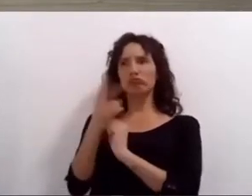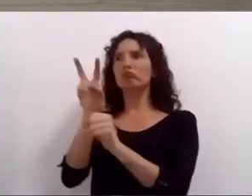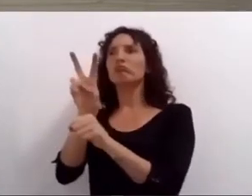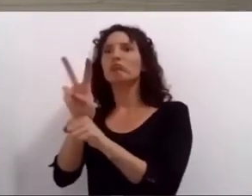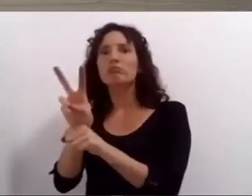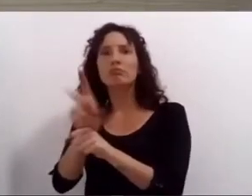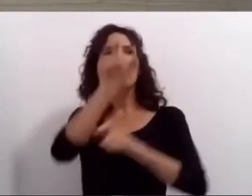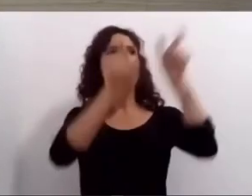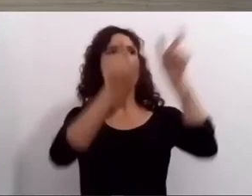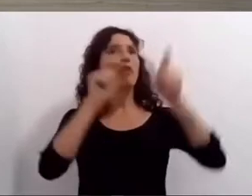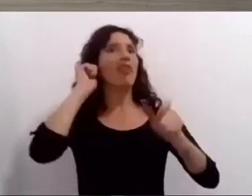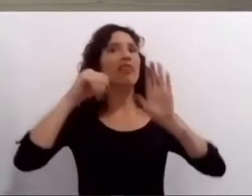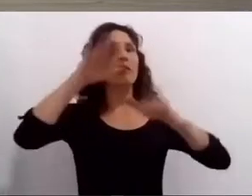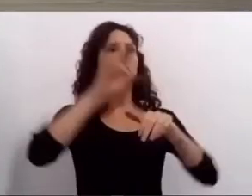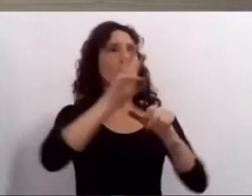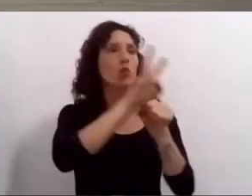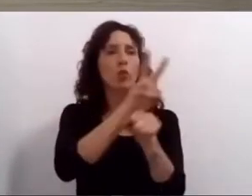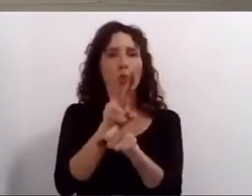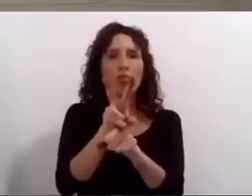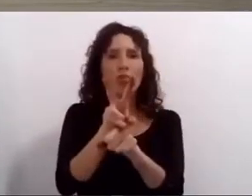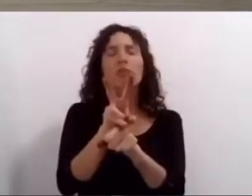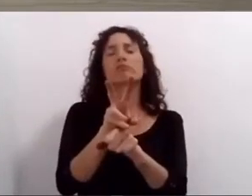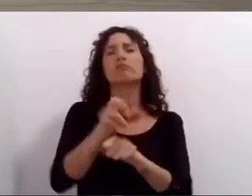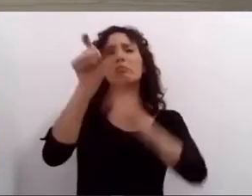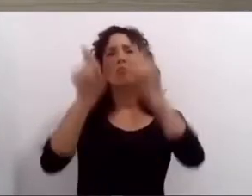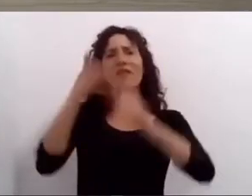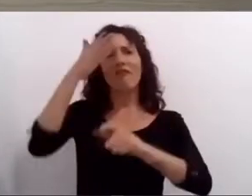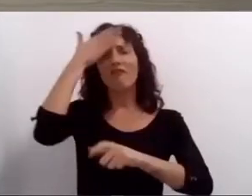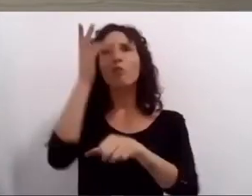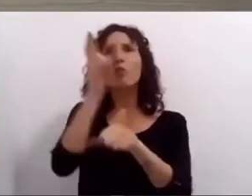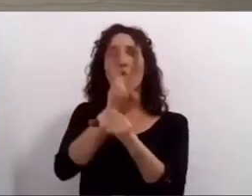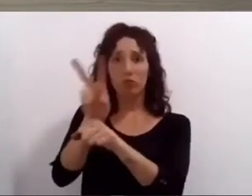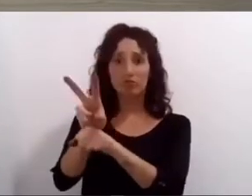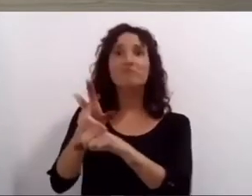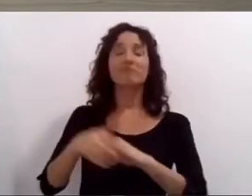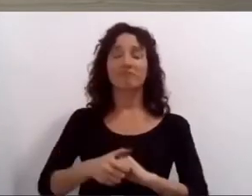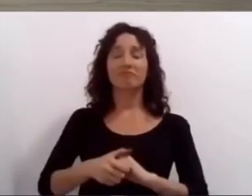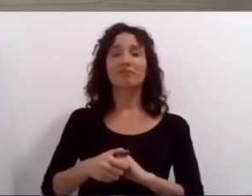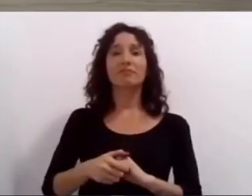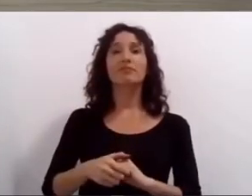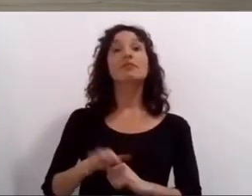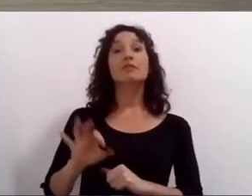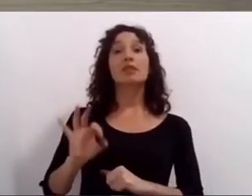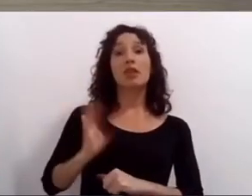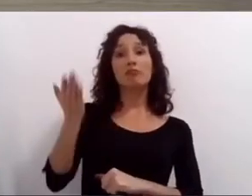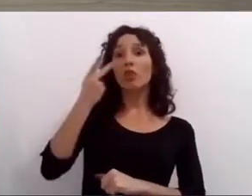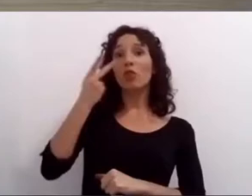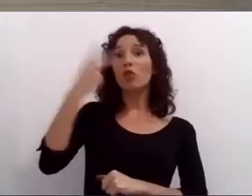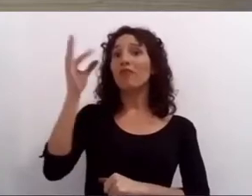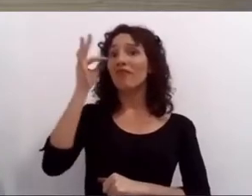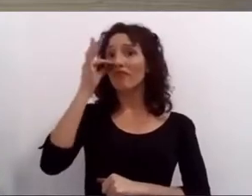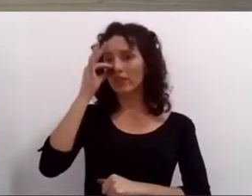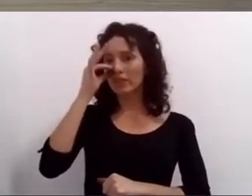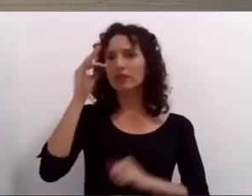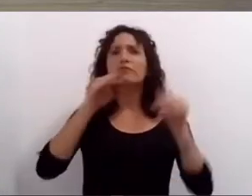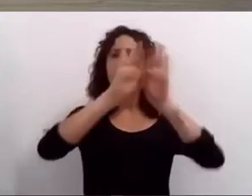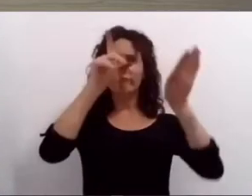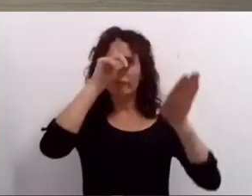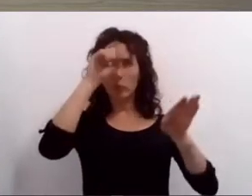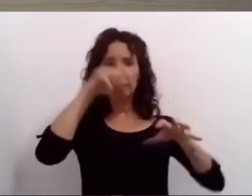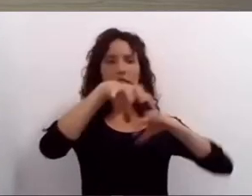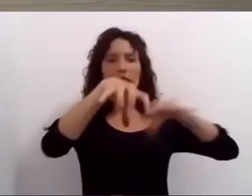mayores cuidar a los enfermos en Rosario esto significó que durante el 2020 nuestros centros de salud y los centros de